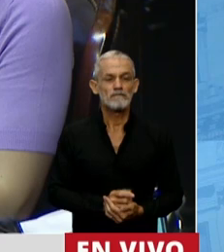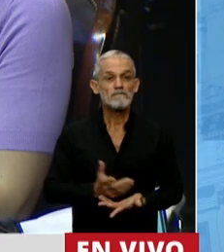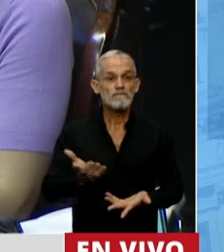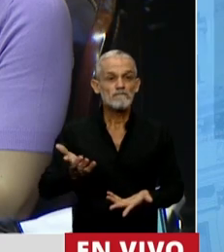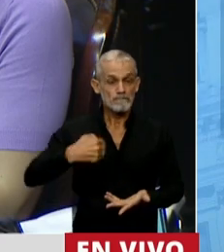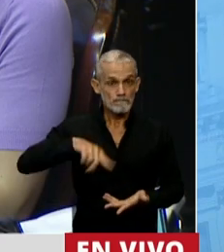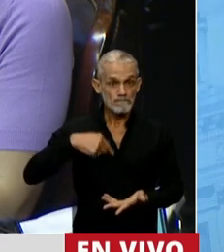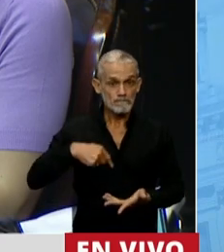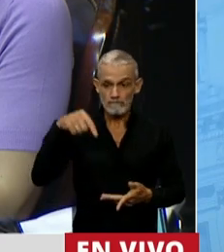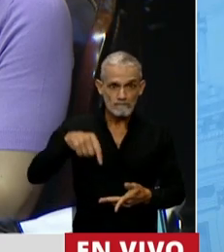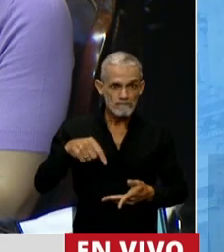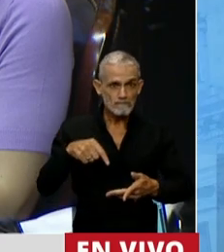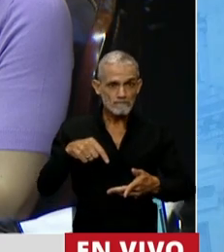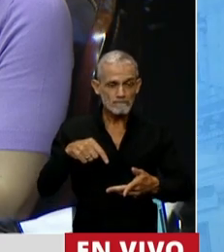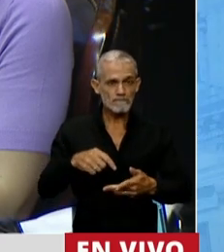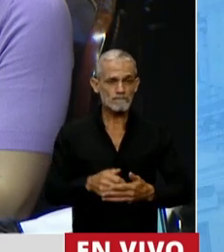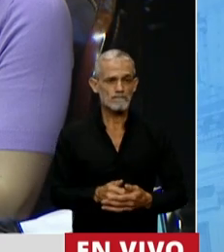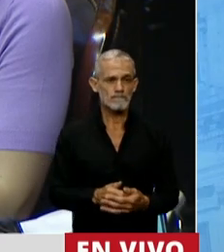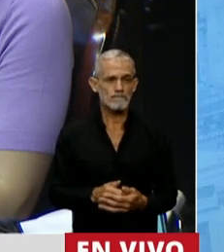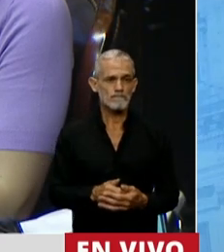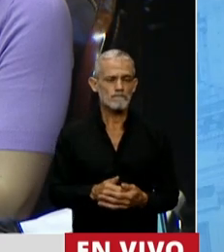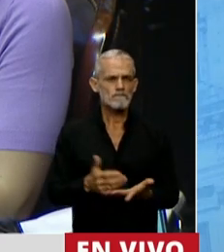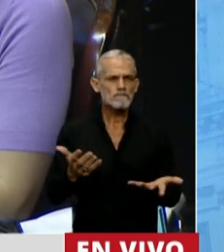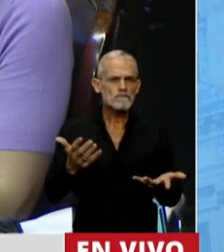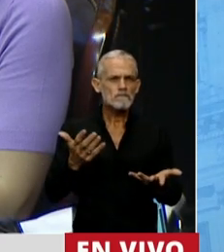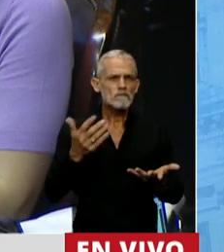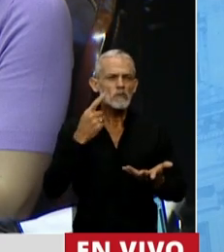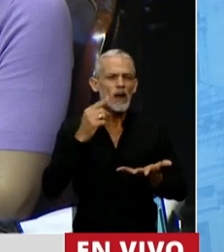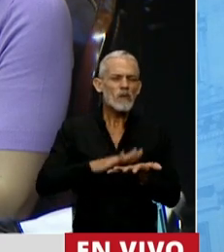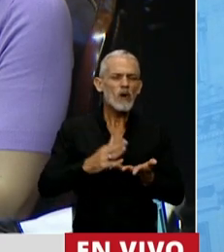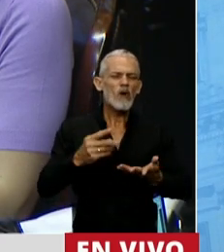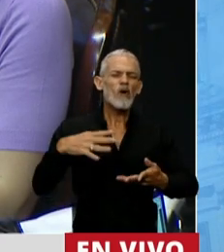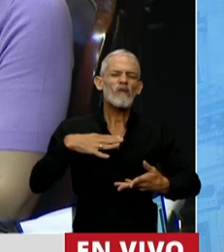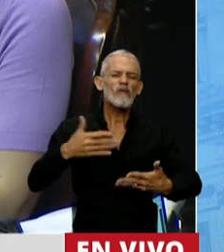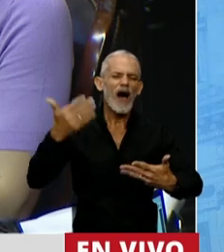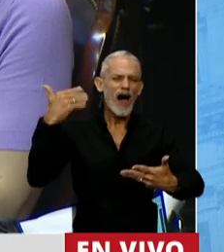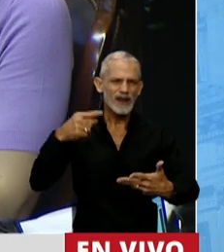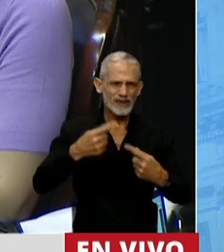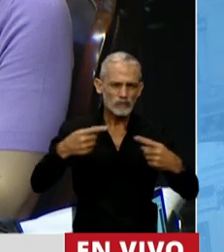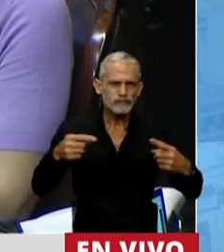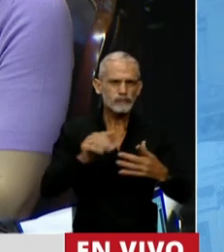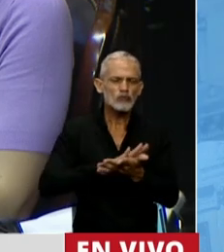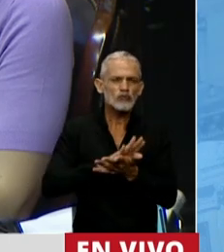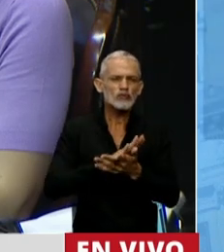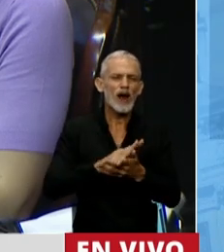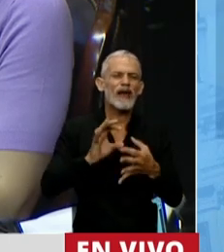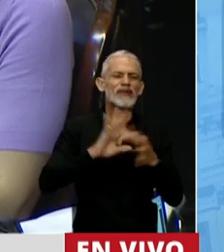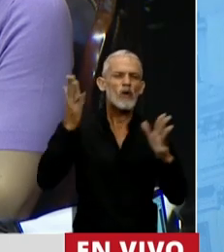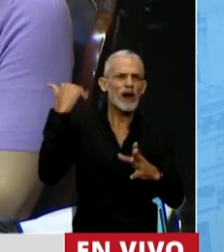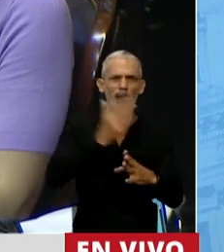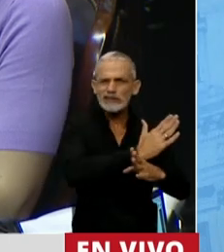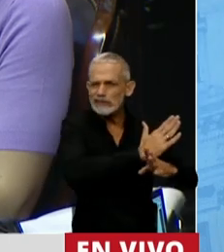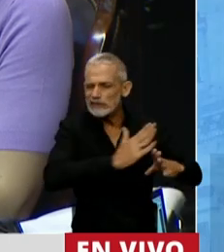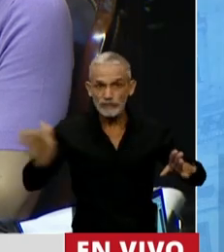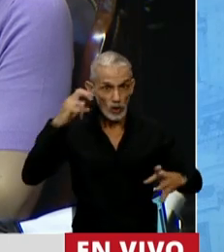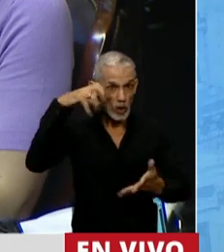Estamos tratando de enmendar una deuda de la democracia. Una deuda que este